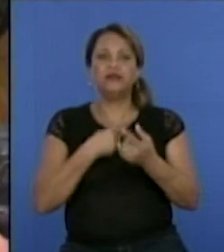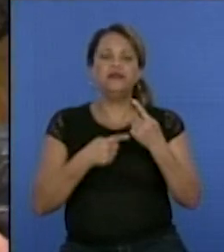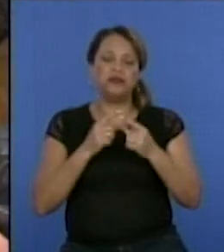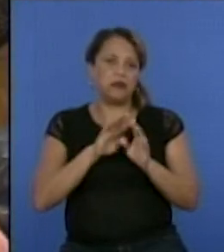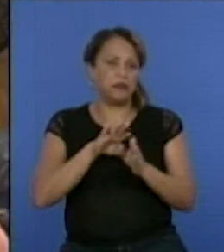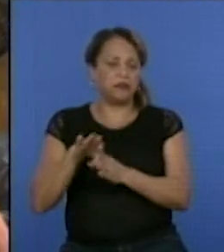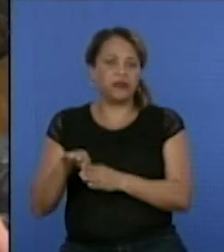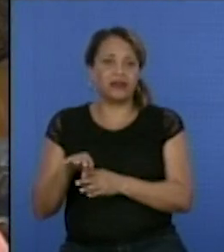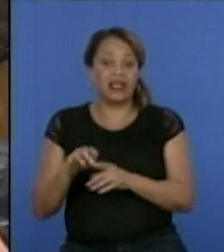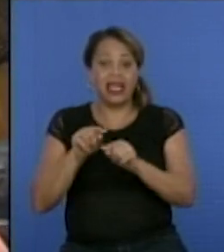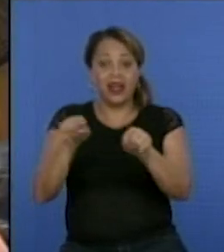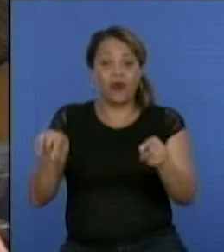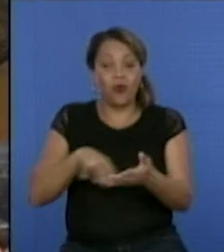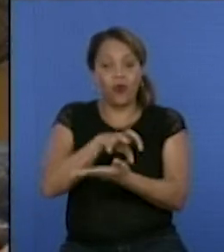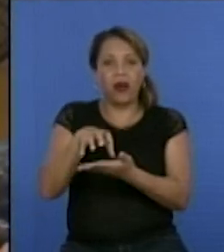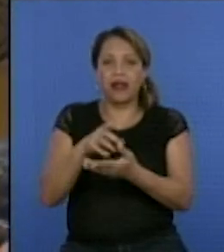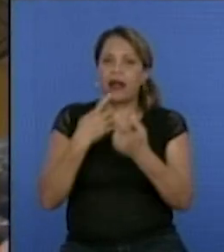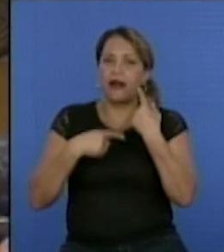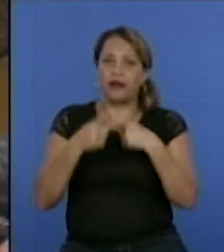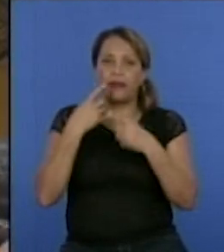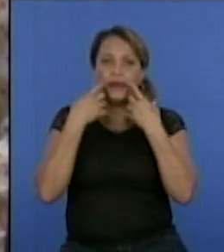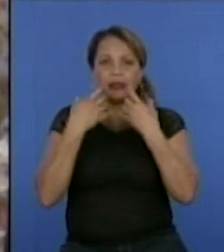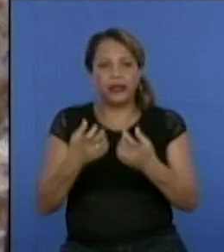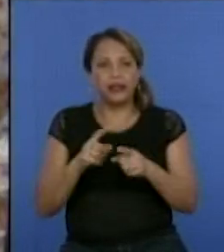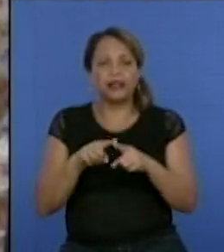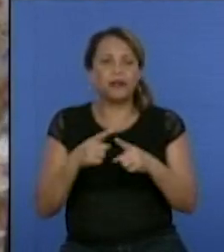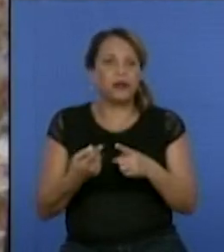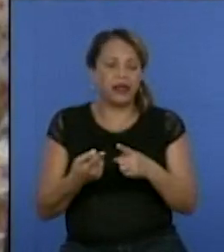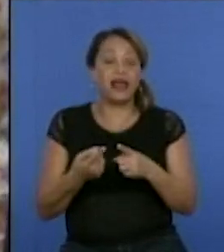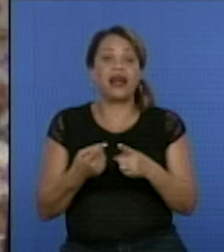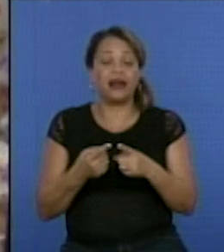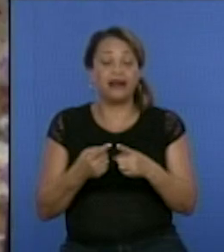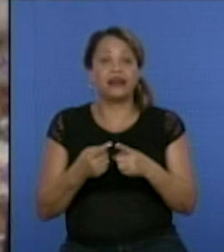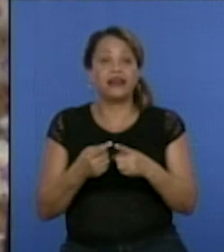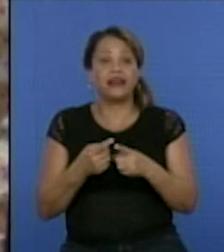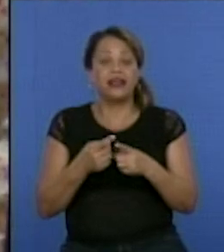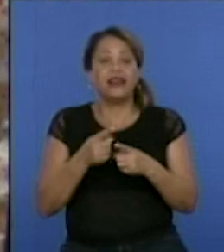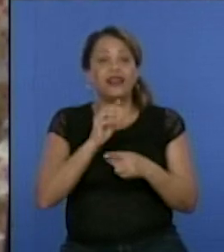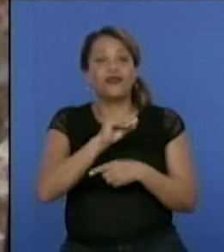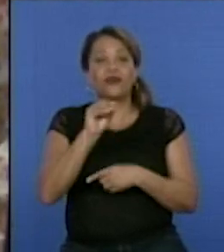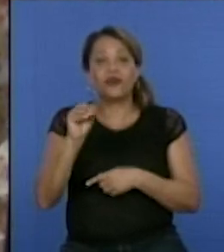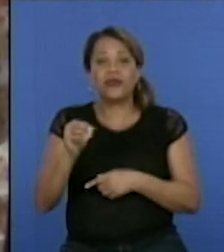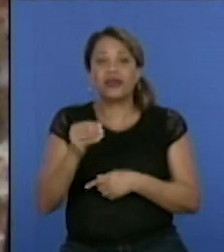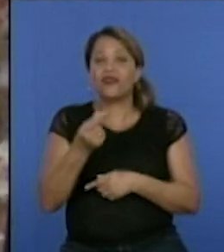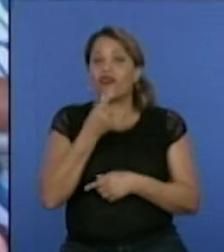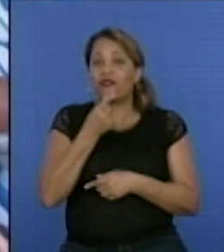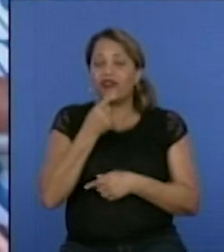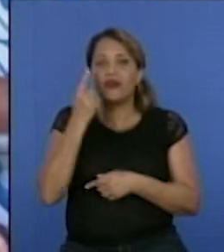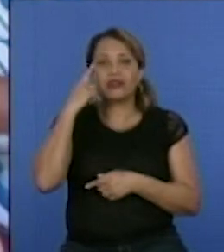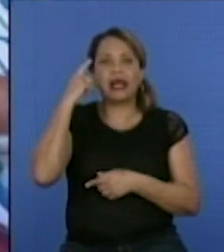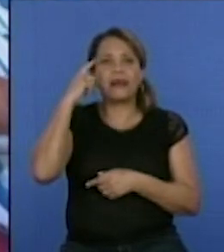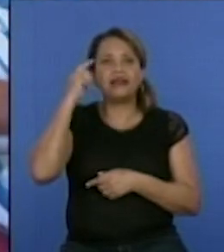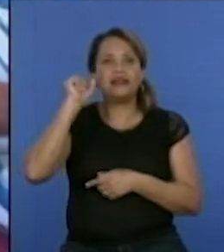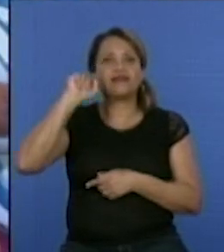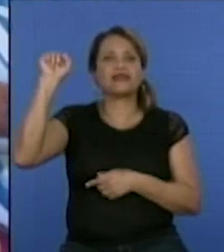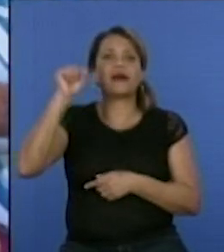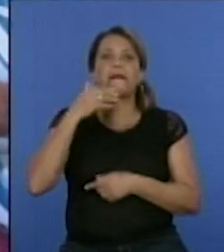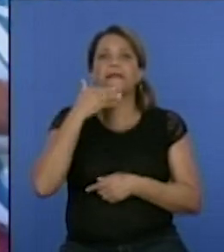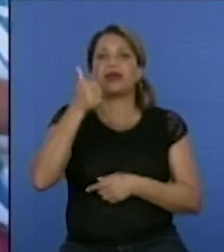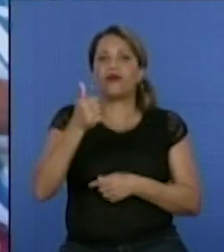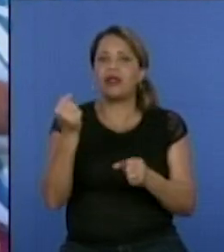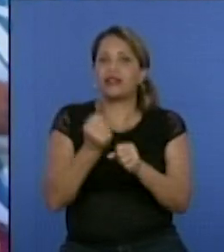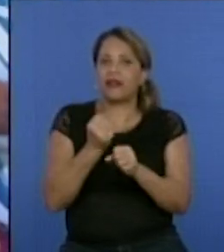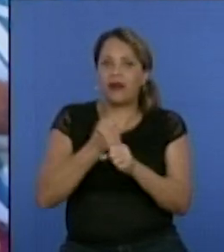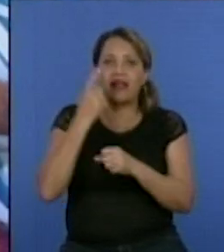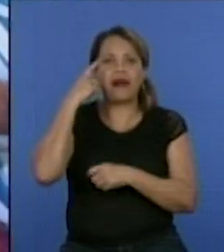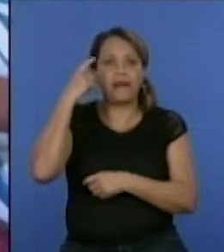muy importante porque es una forma de llamar a los viejos a activarlos, poner su mente a trabajar.